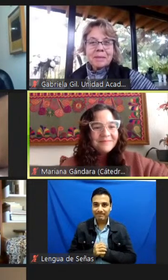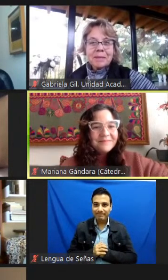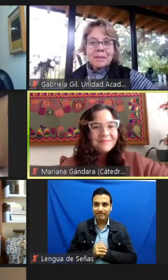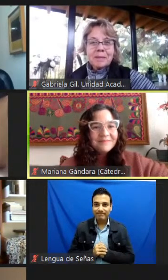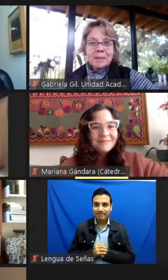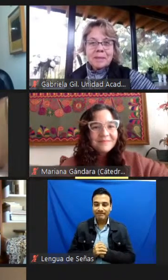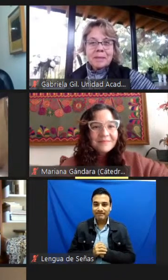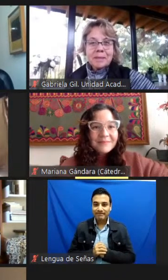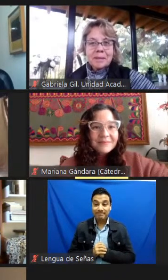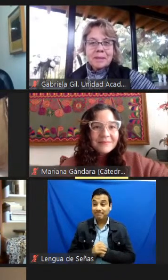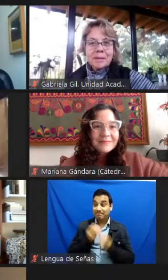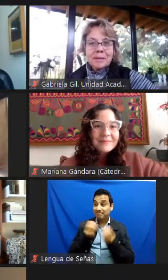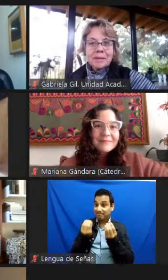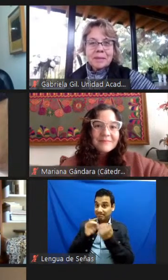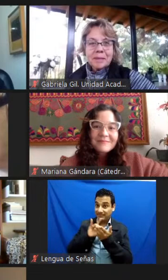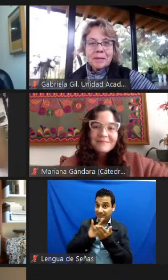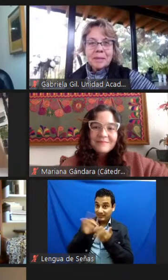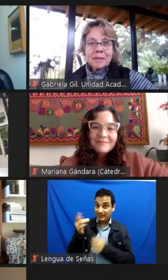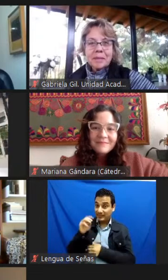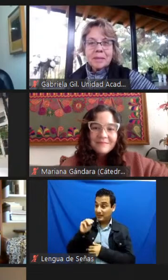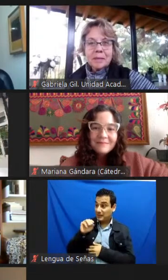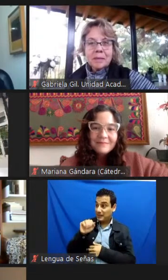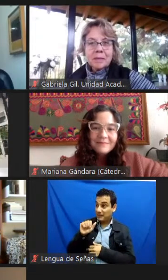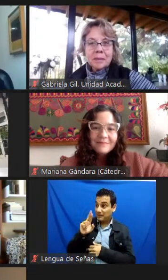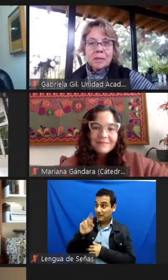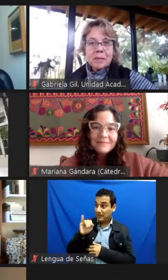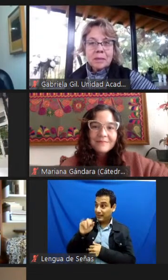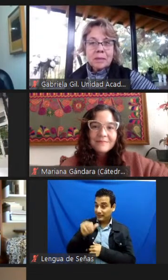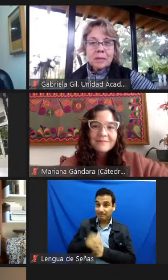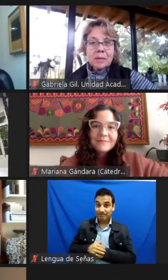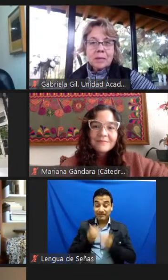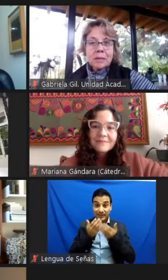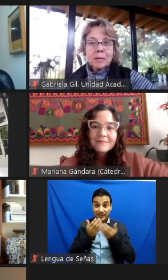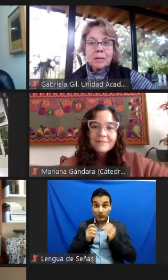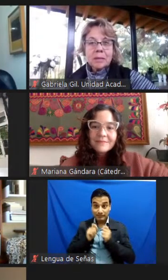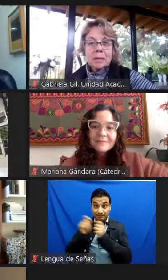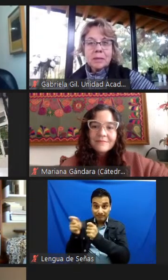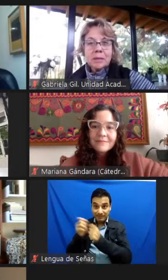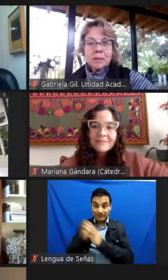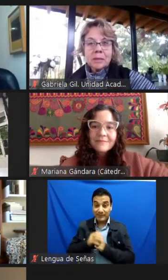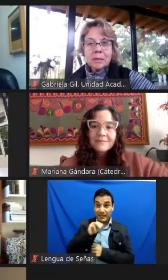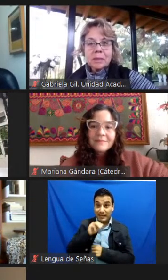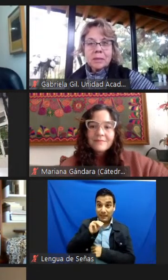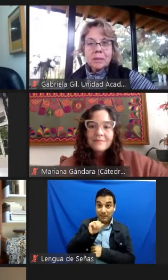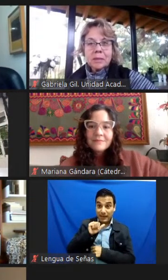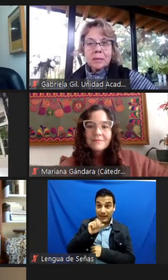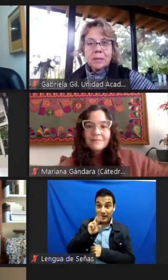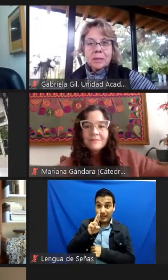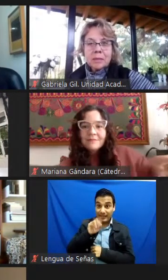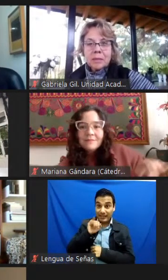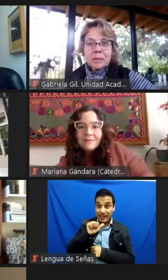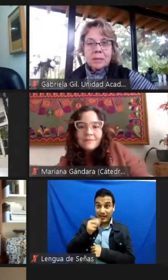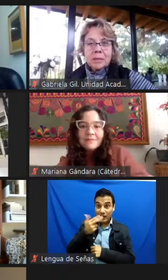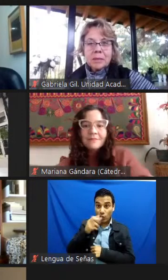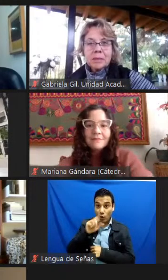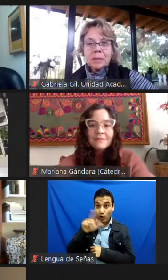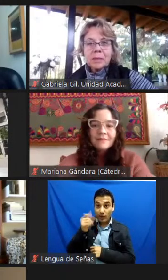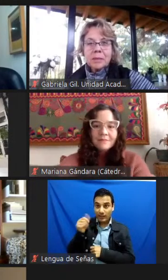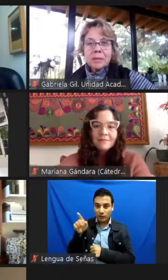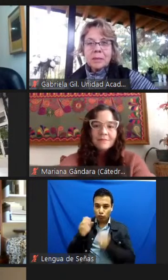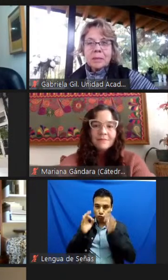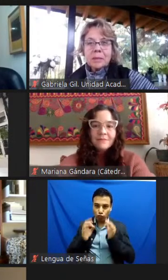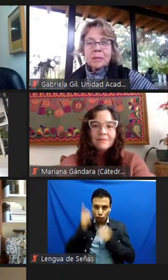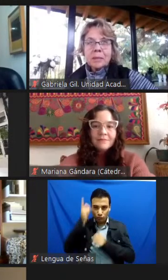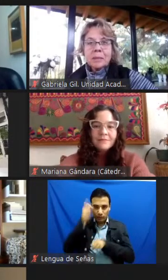Muchas gracias, Mariana, por tus palabras. Les cedo la palabra a María García Jolie, directora de Artes de British Council en México.